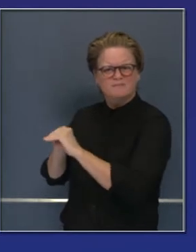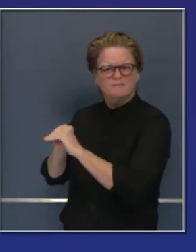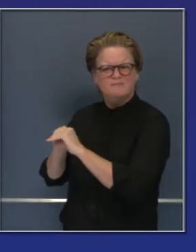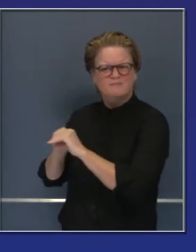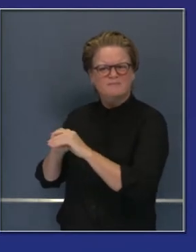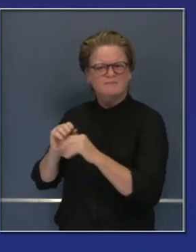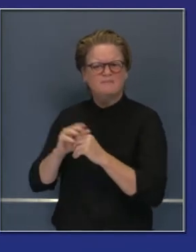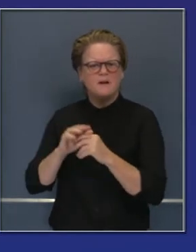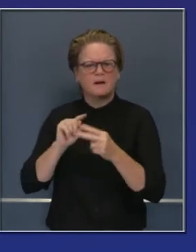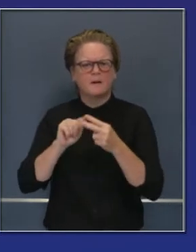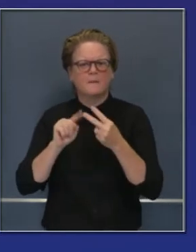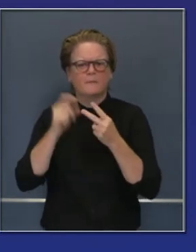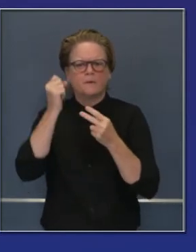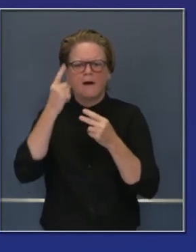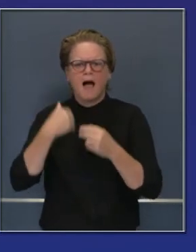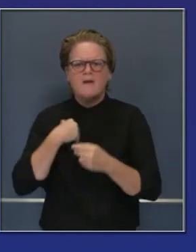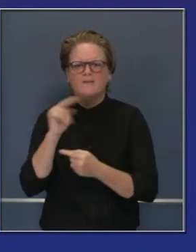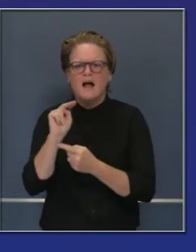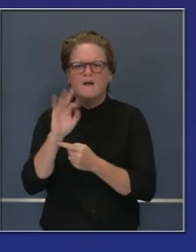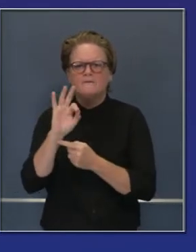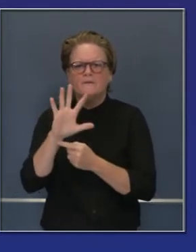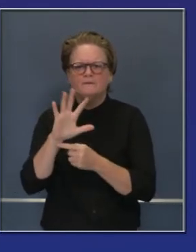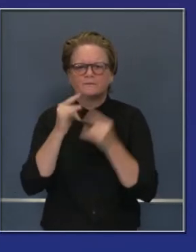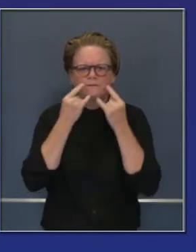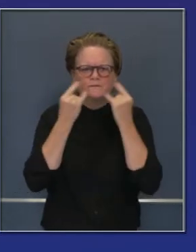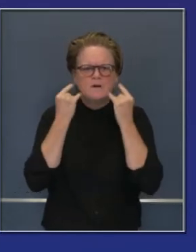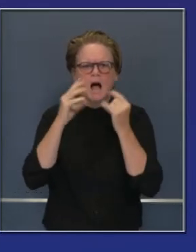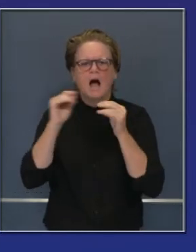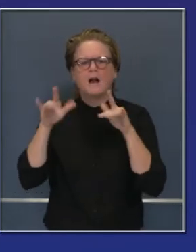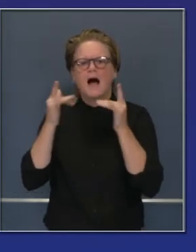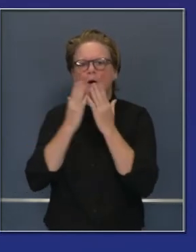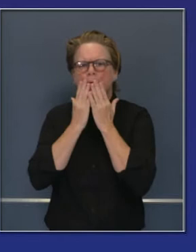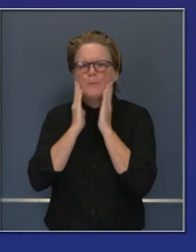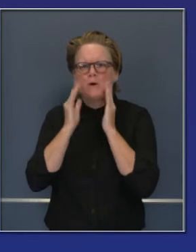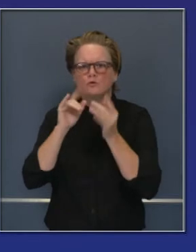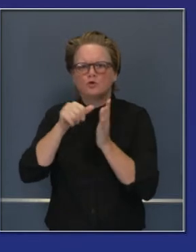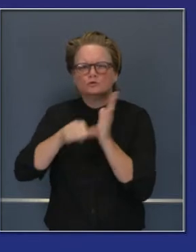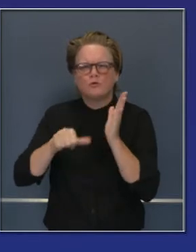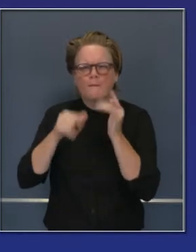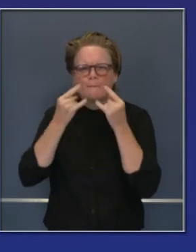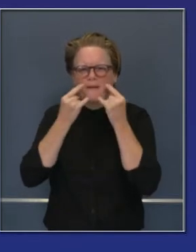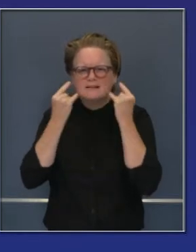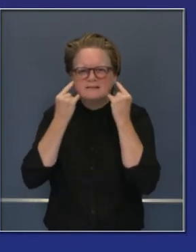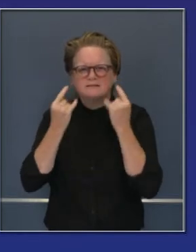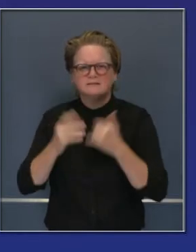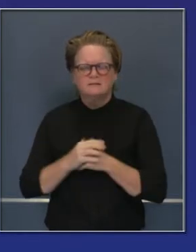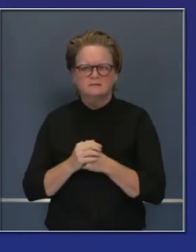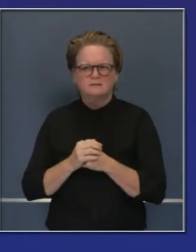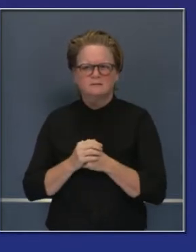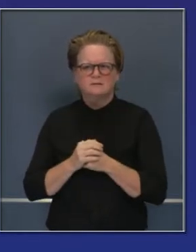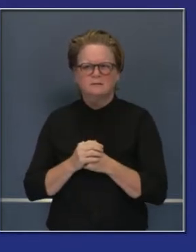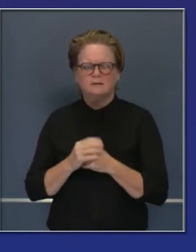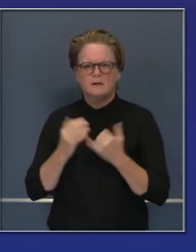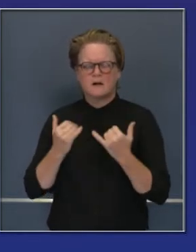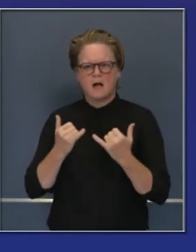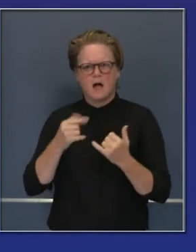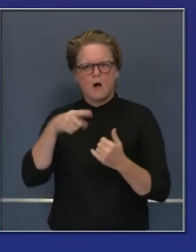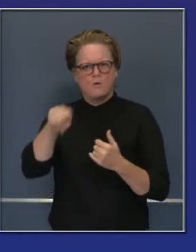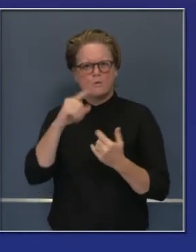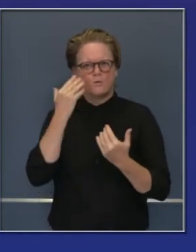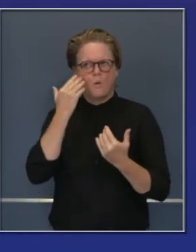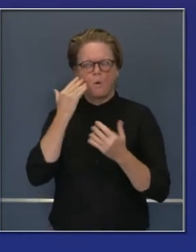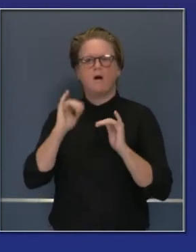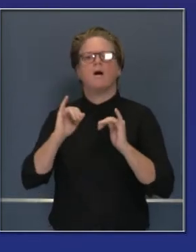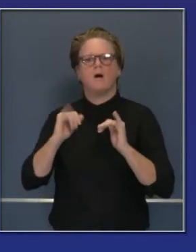tenemos disponibles, incluyendo mascarillas quirúrgicas. Perdón, medio mil millones.